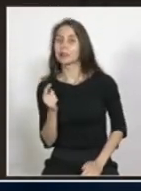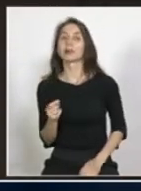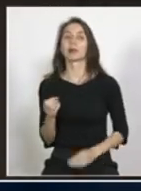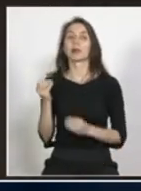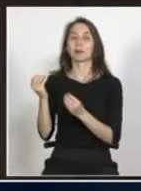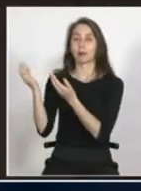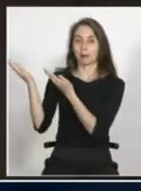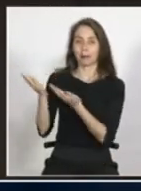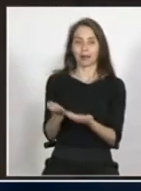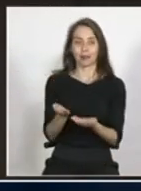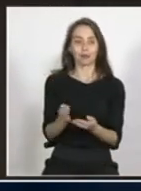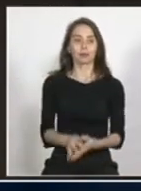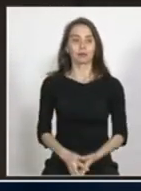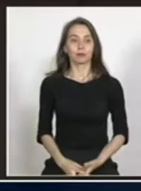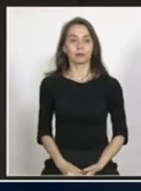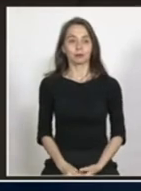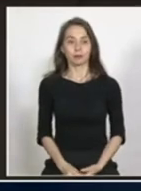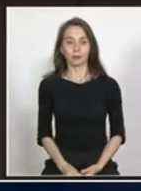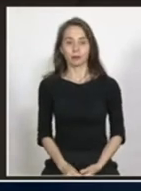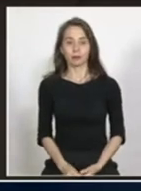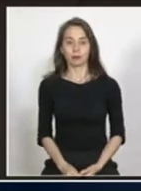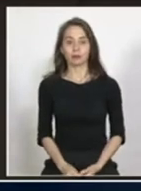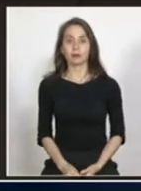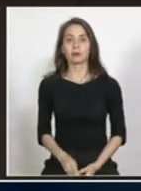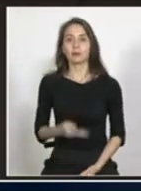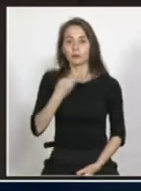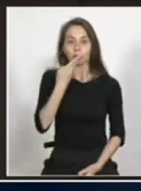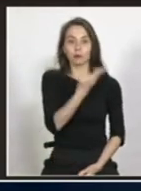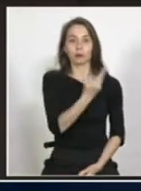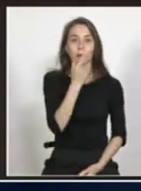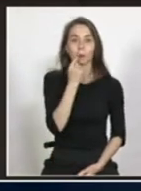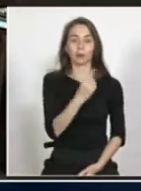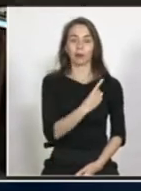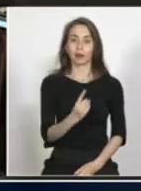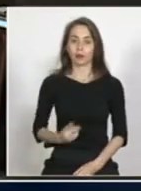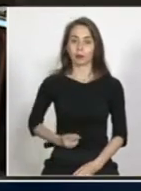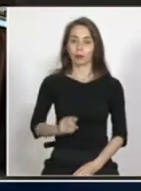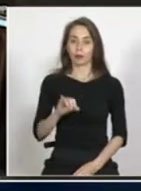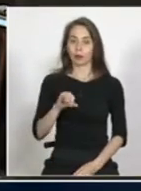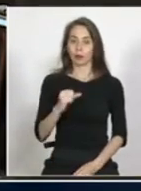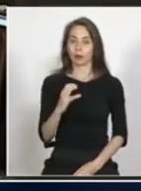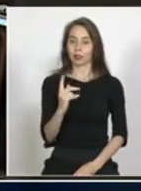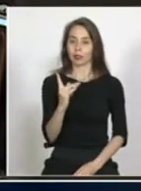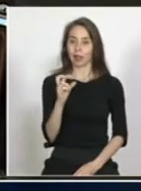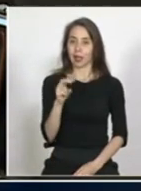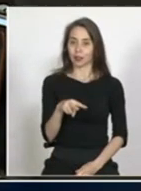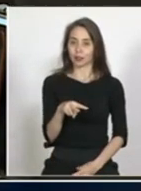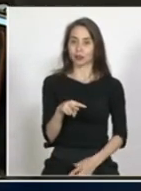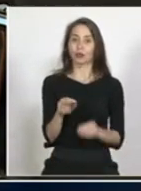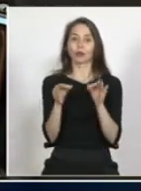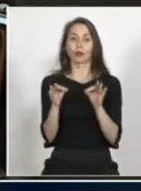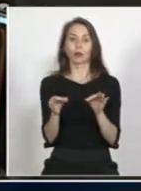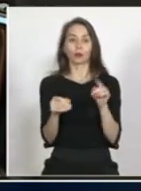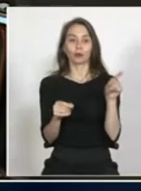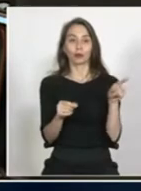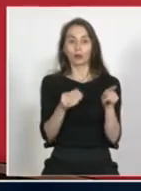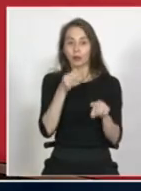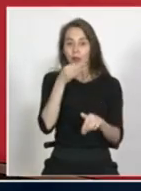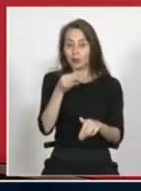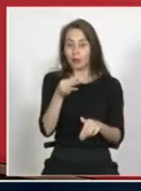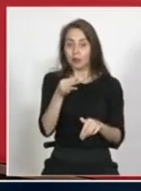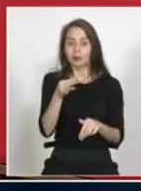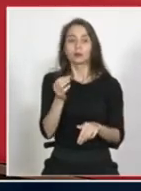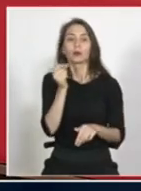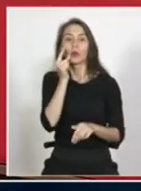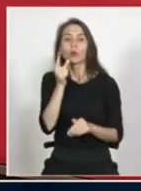Bienvenida. Quisiera darle la palabra al diputado Jackson, a propósito de lo que aquí ya ha salido. ¿Cuál es